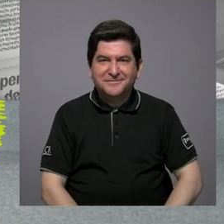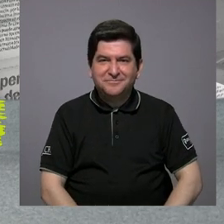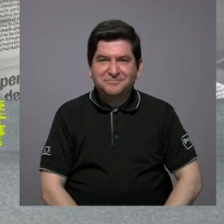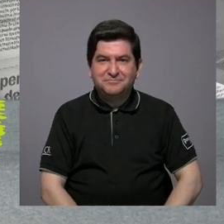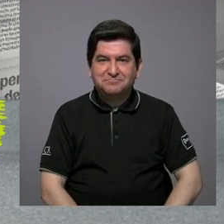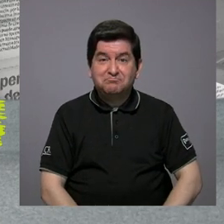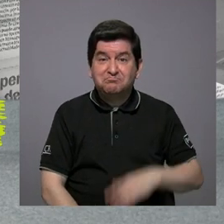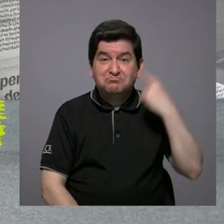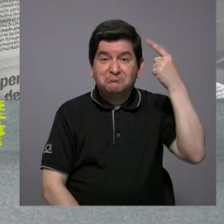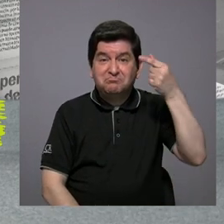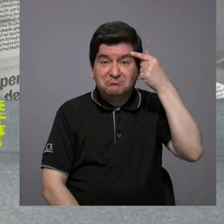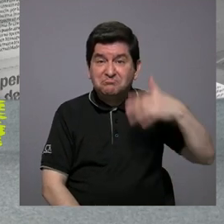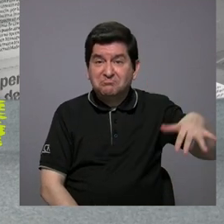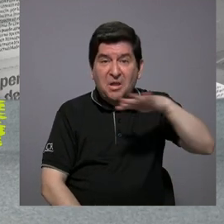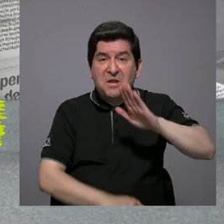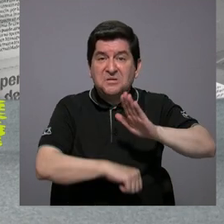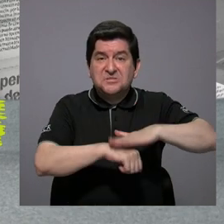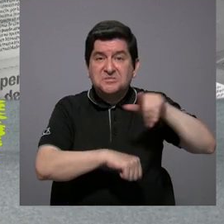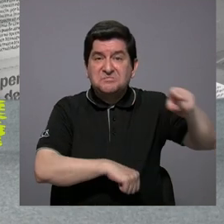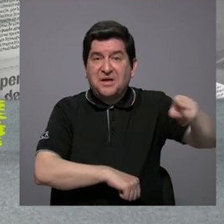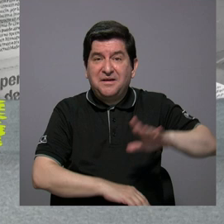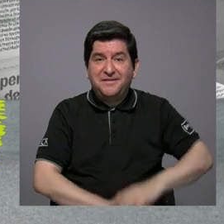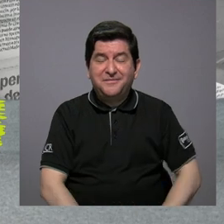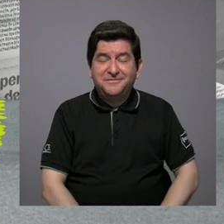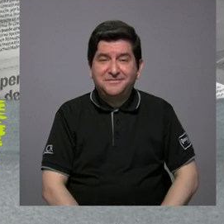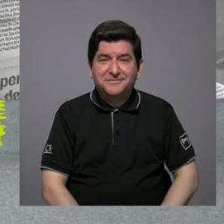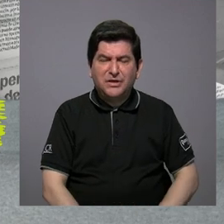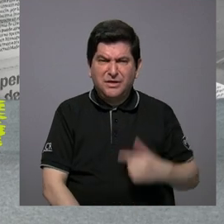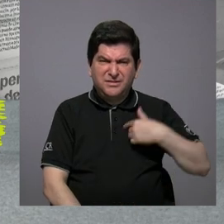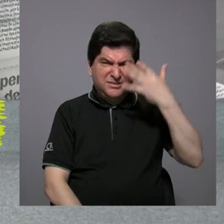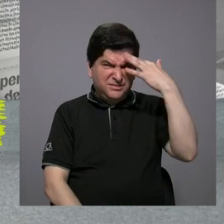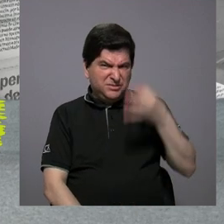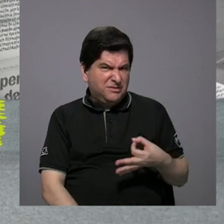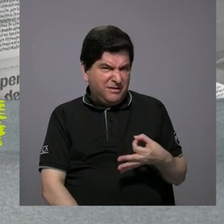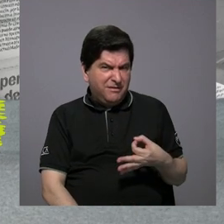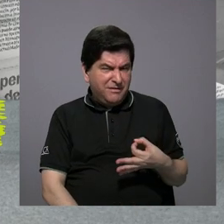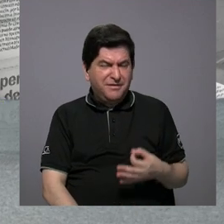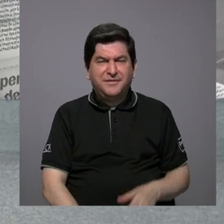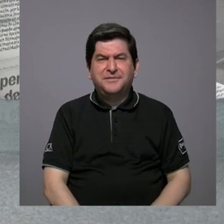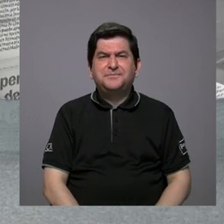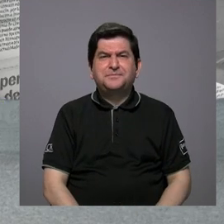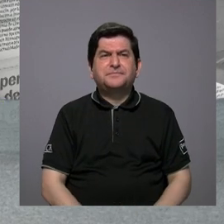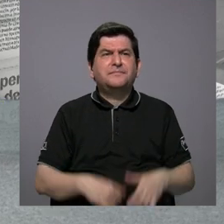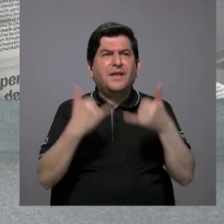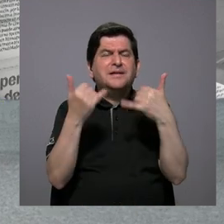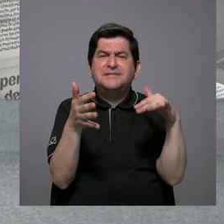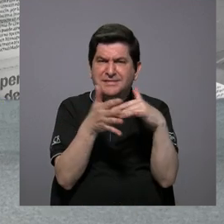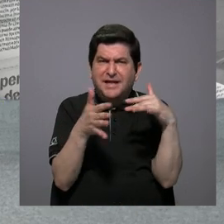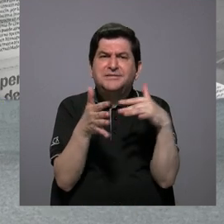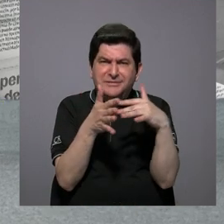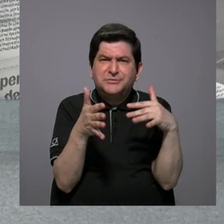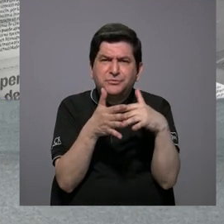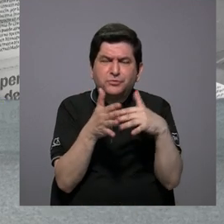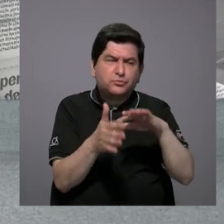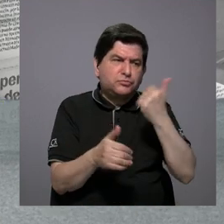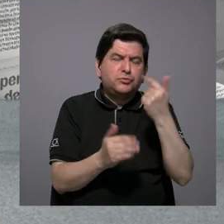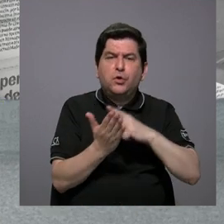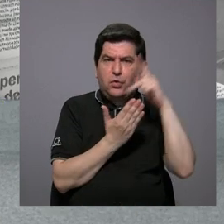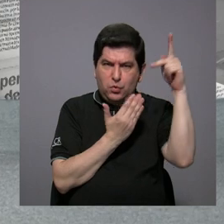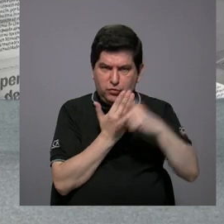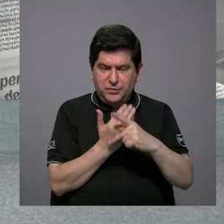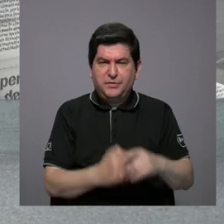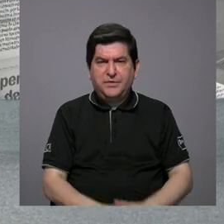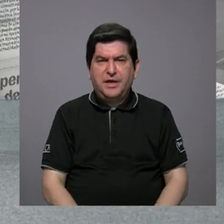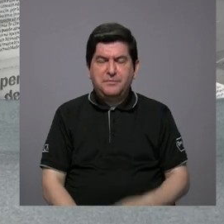Porque el Estado se lo permite. Bueno, a mí me parece que una, porque ya hay estudios en los cuales en otro programa